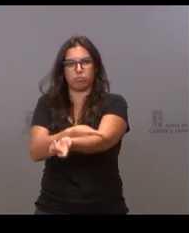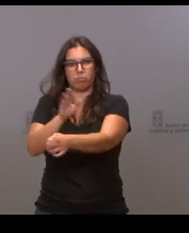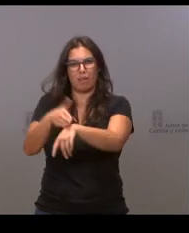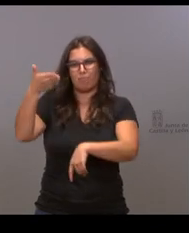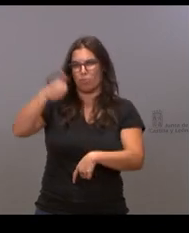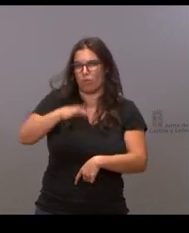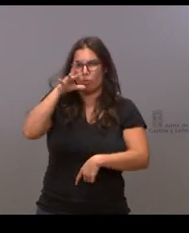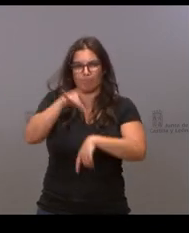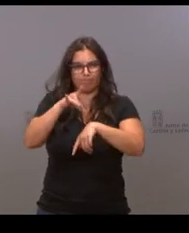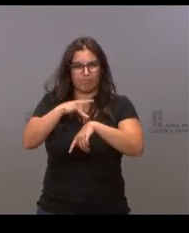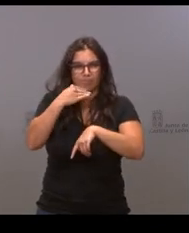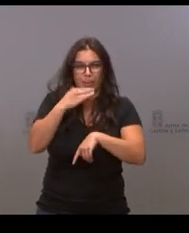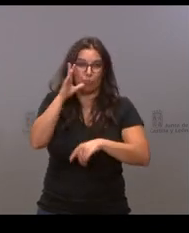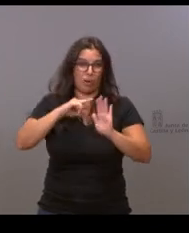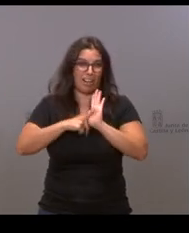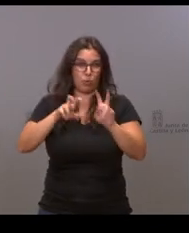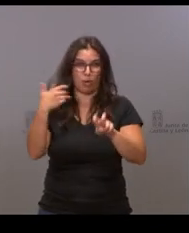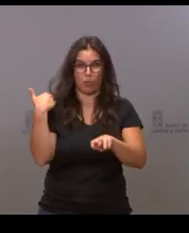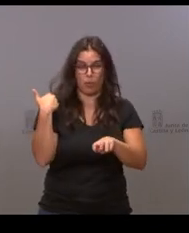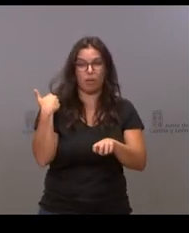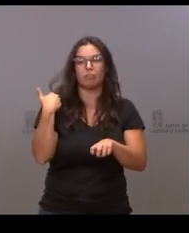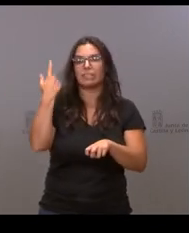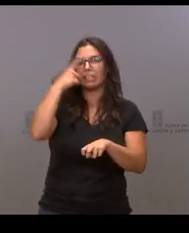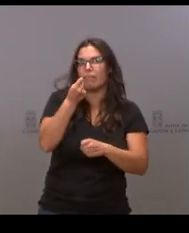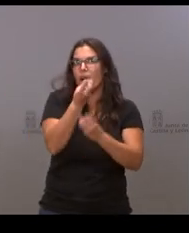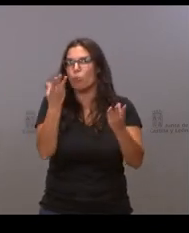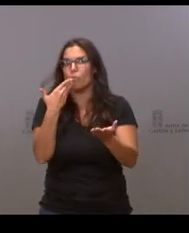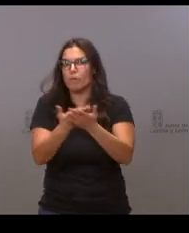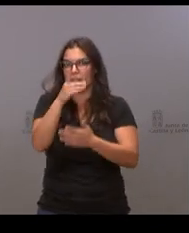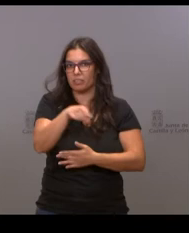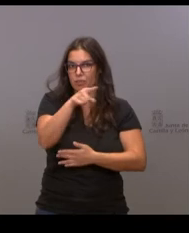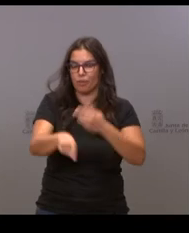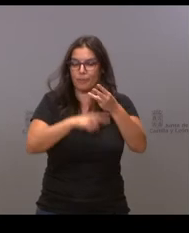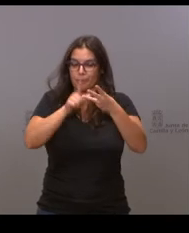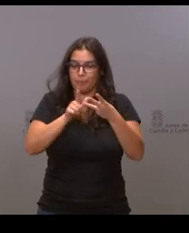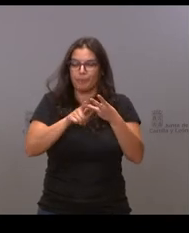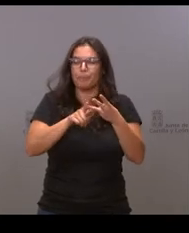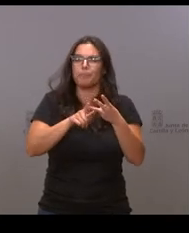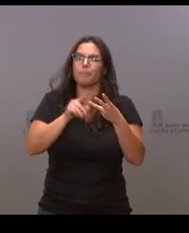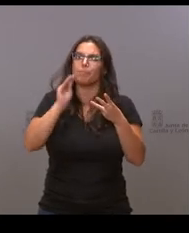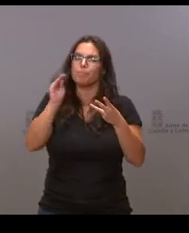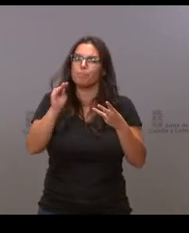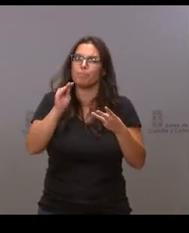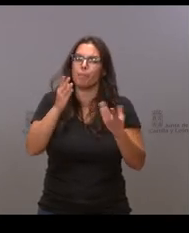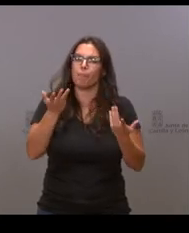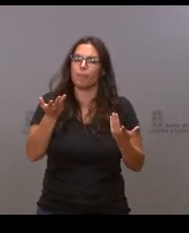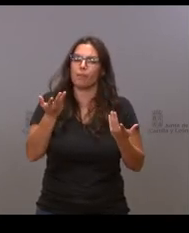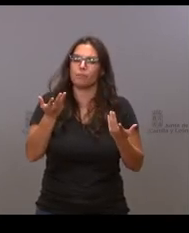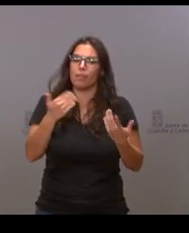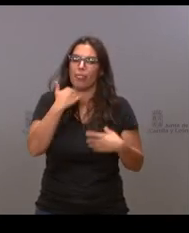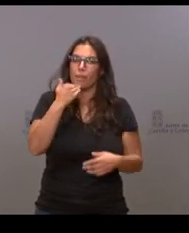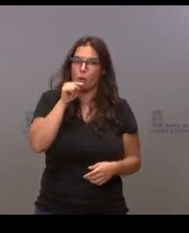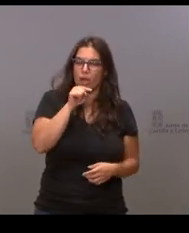que se las voy a hacer no sé si sabrá contestármelas. ¿Por qué Zamora